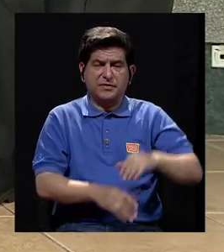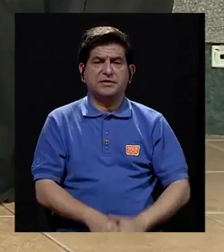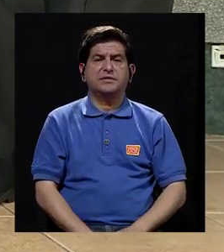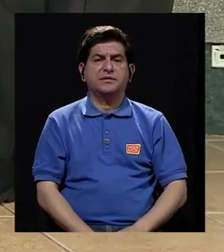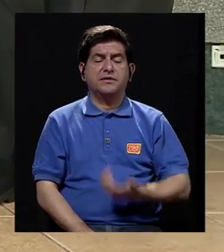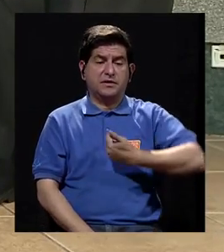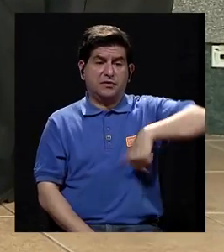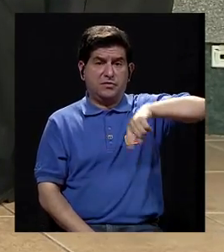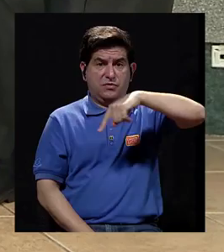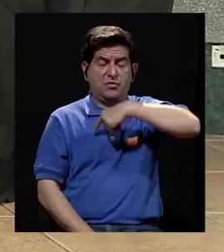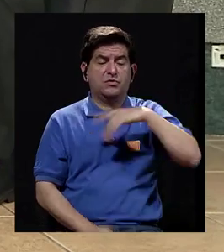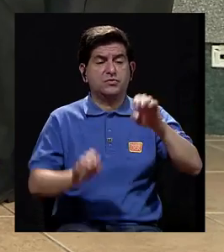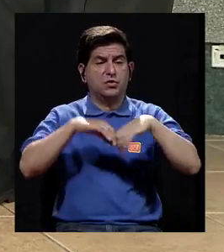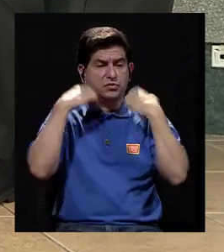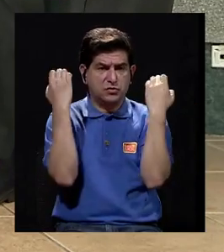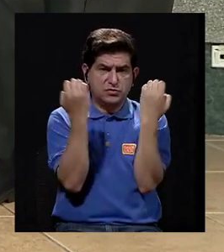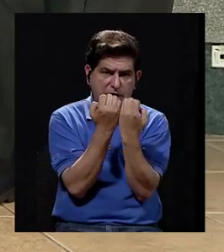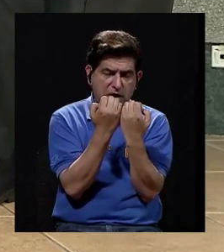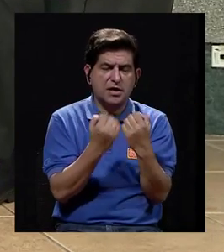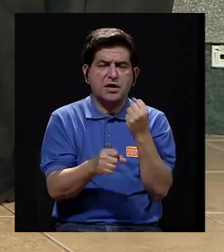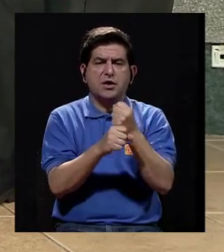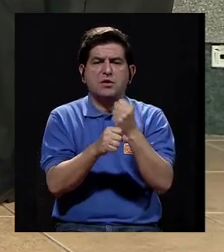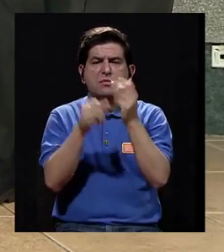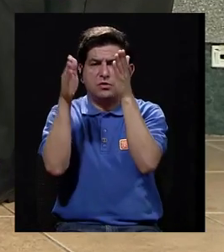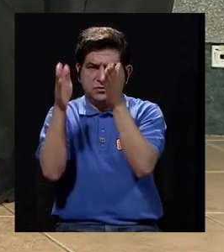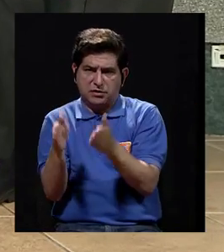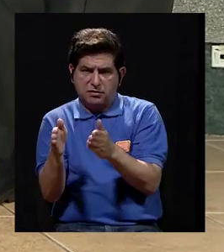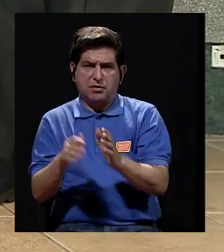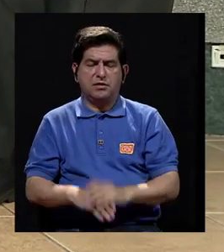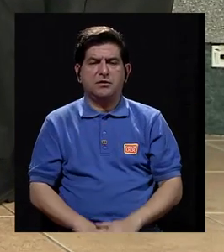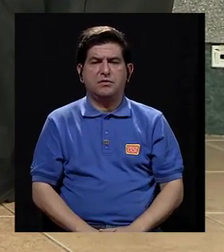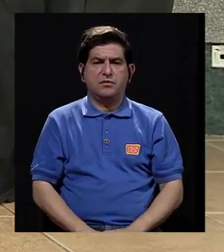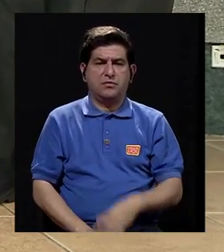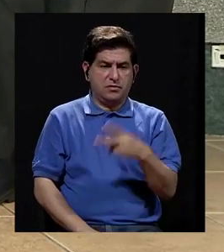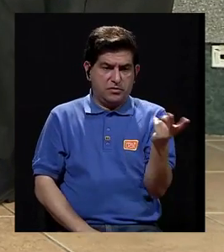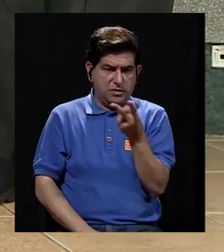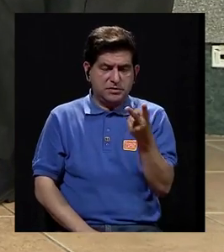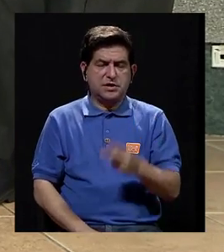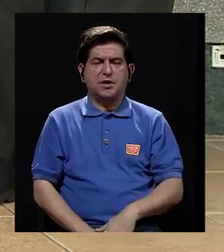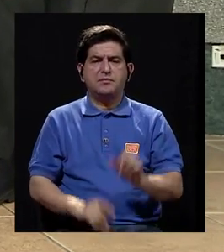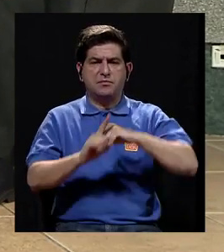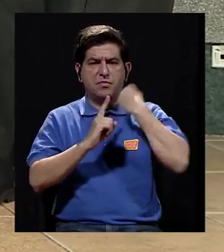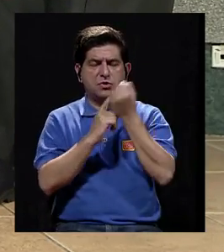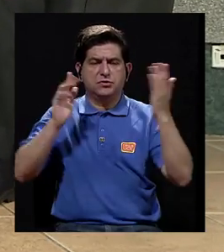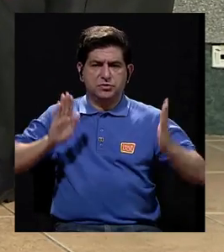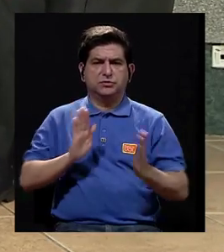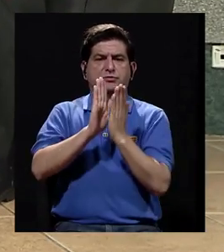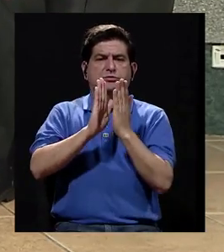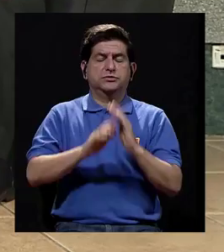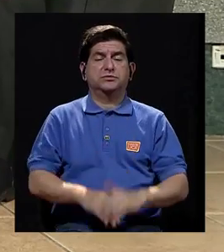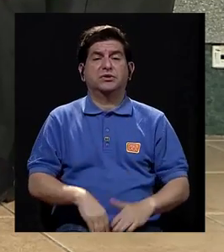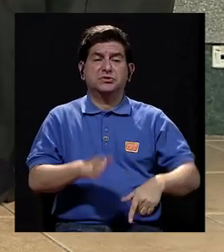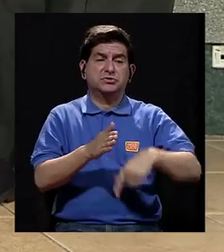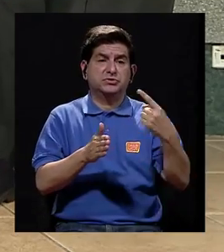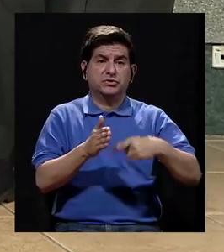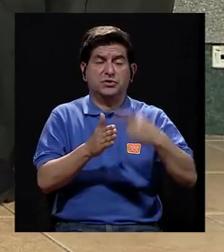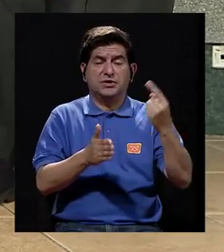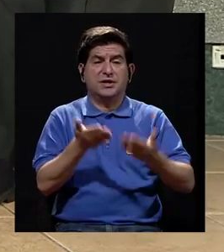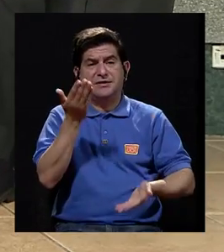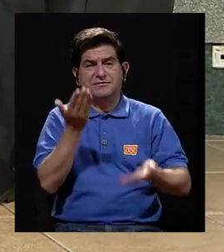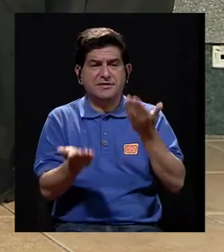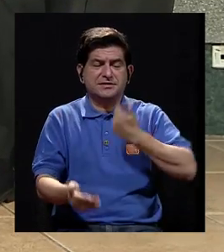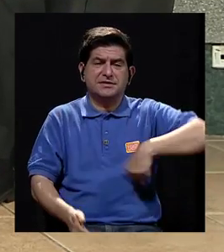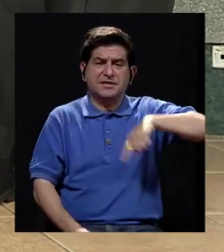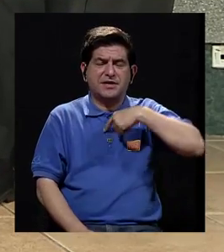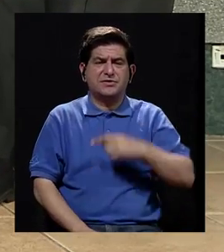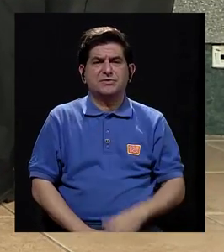equipos, en personal, ¿verdad? Que pueda hacer frente a esta situación, que a veces todavía nos